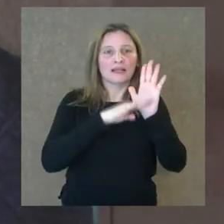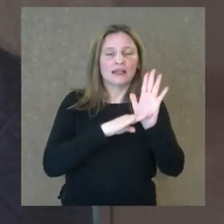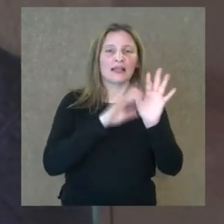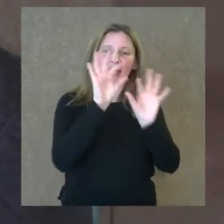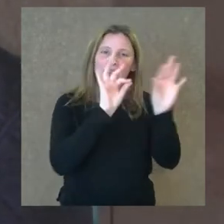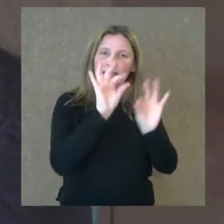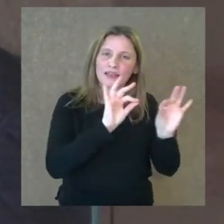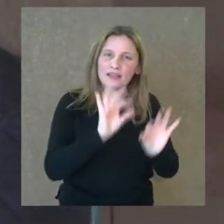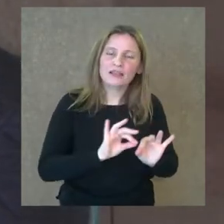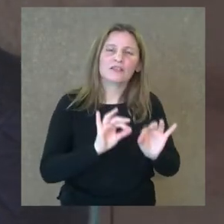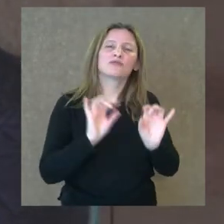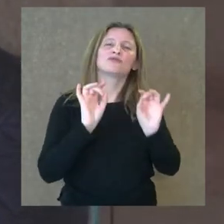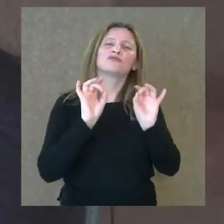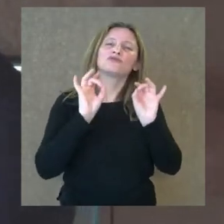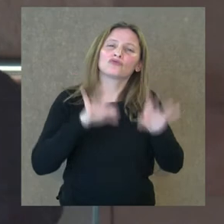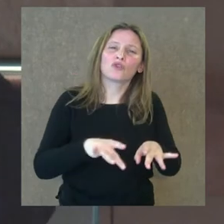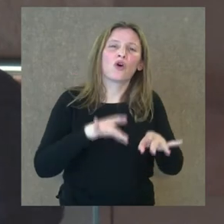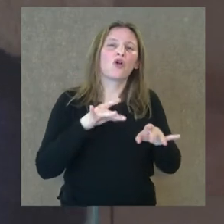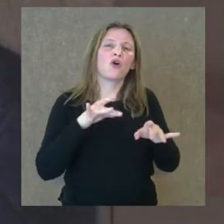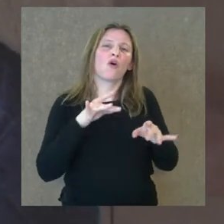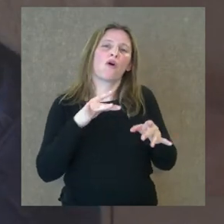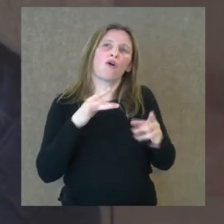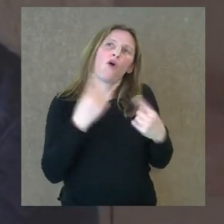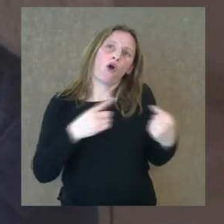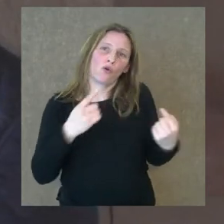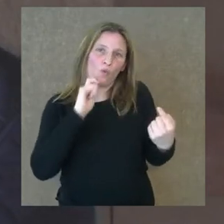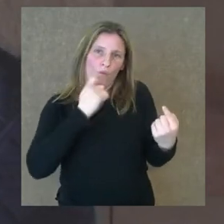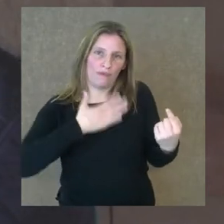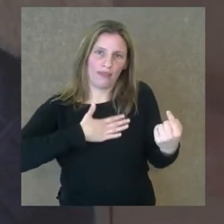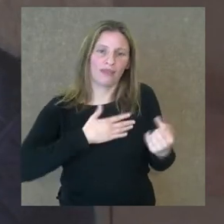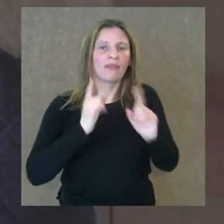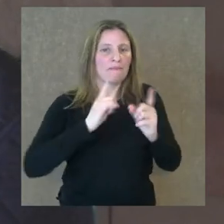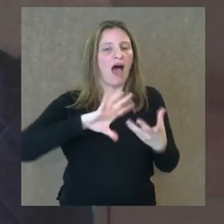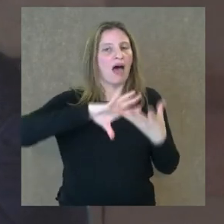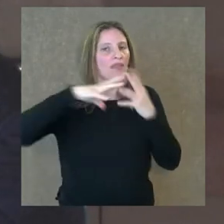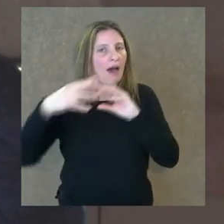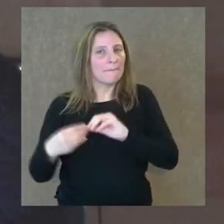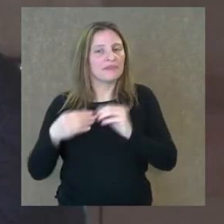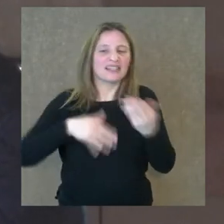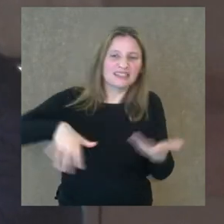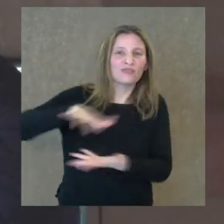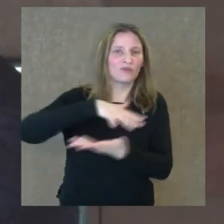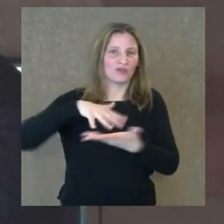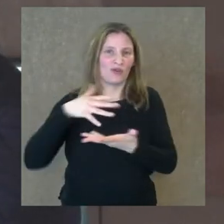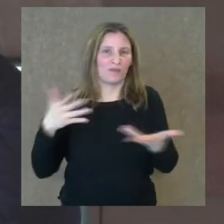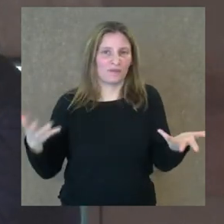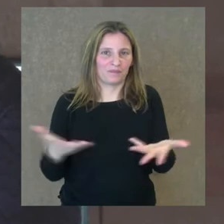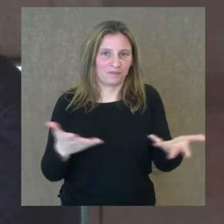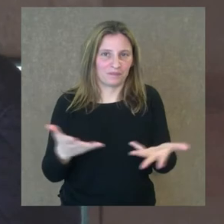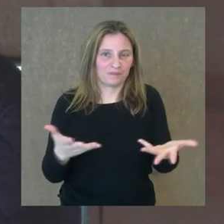elegí basándome no solo en mis gustos personales, por supuesto, un poco adaptándonos a la situación actual